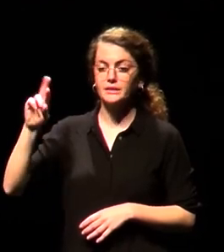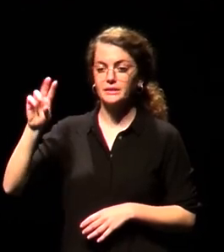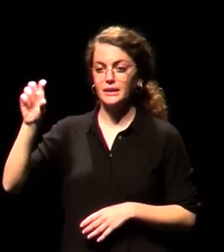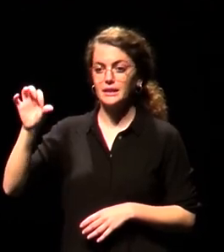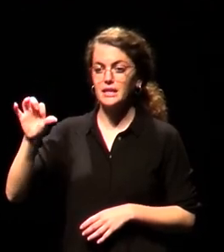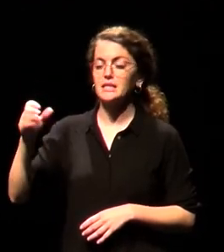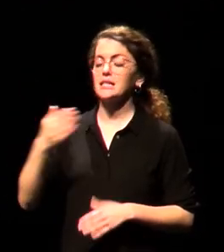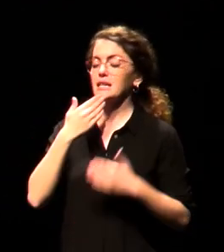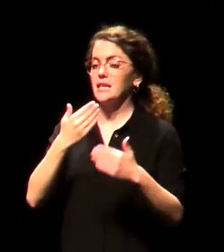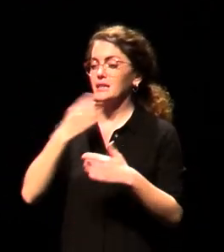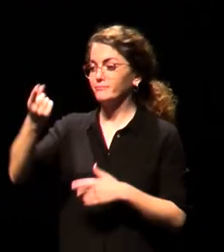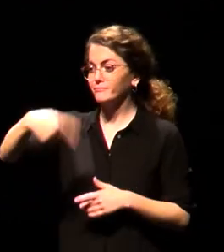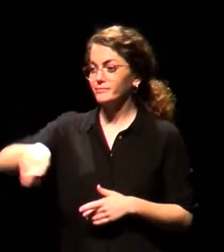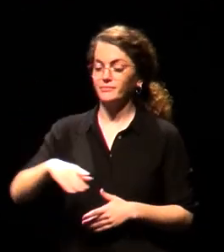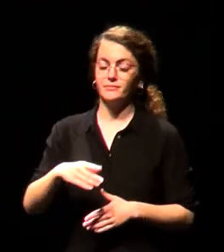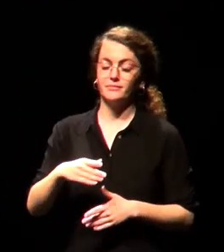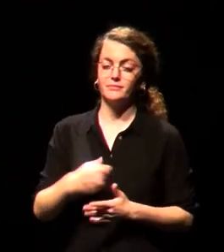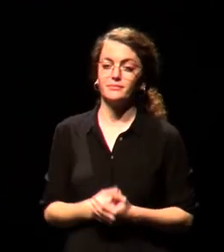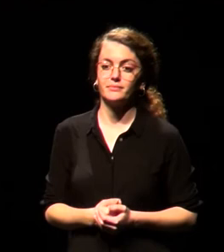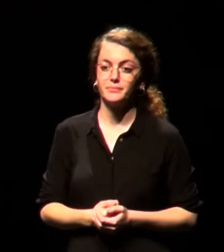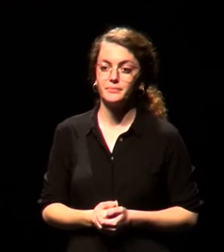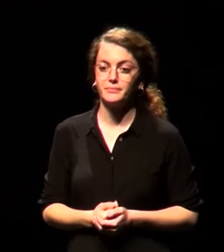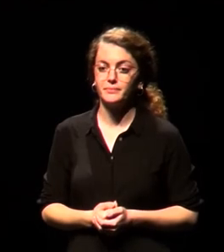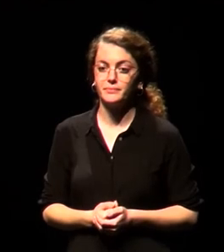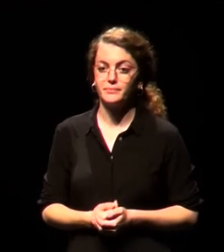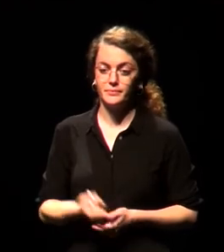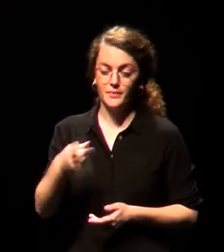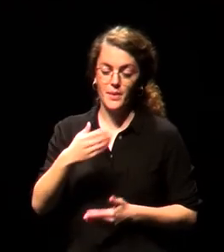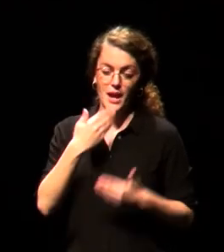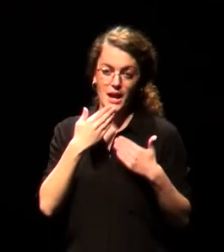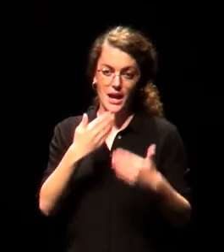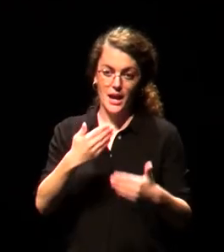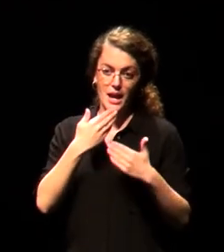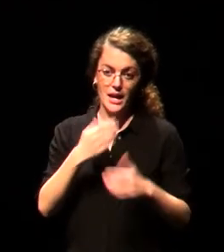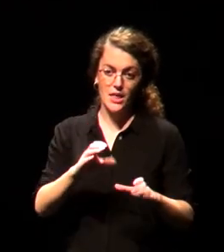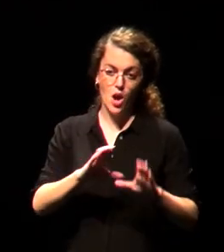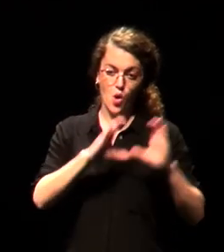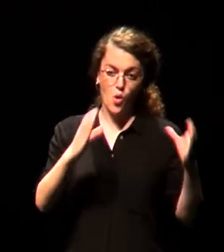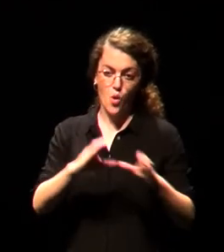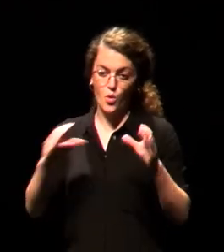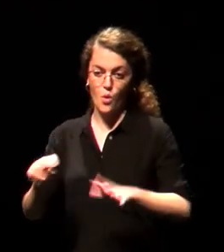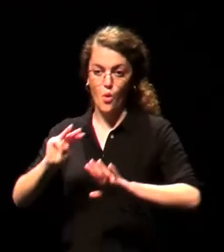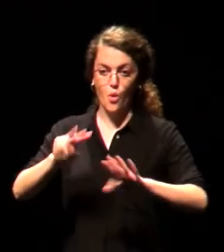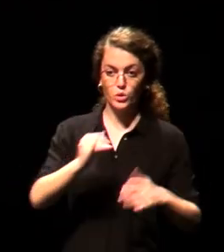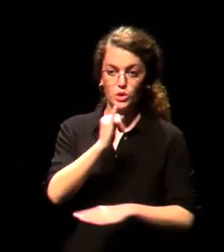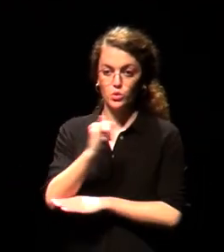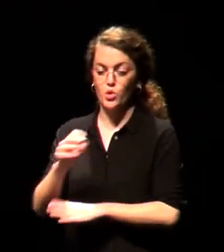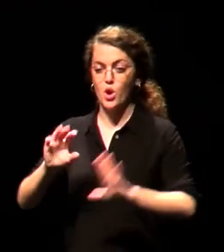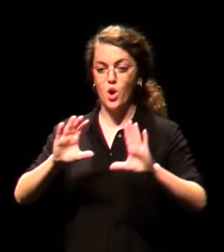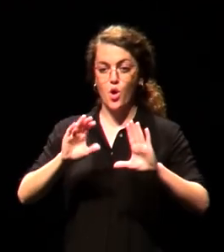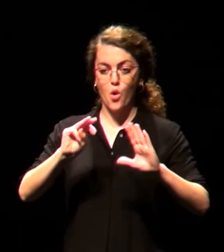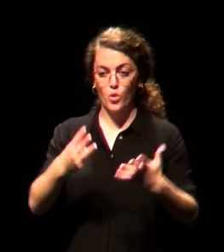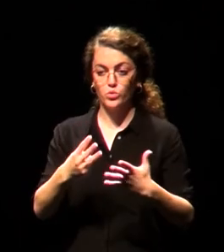organización como en nombre de los participantes y asistentes. También gracias a los ocho colectivos e instituciones que van a presentar proyectos de